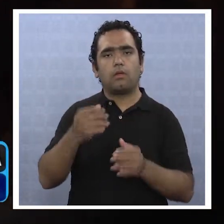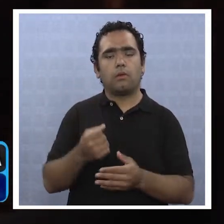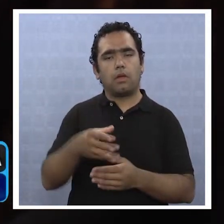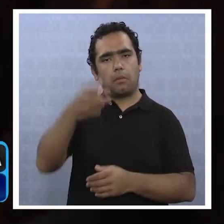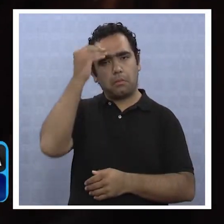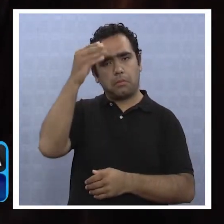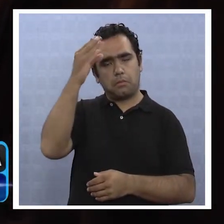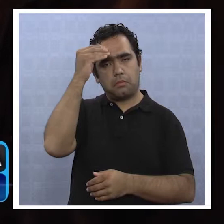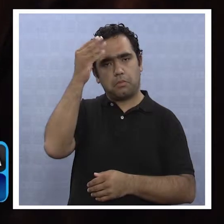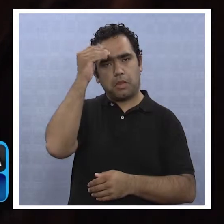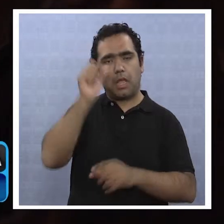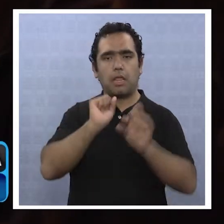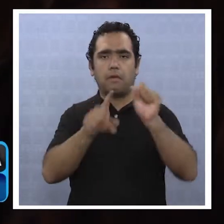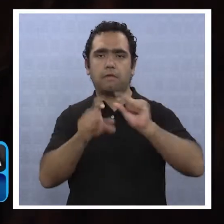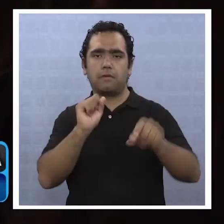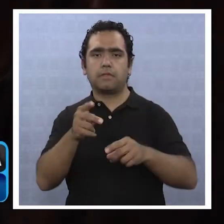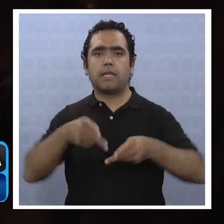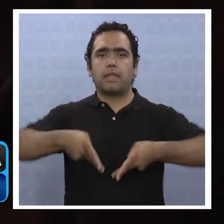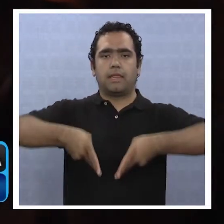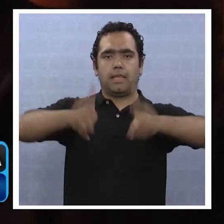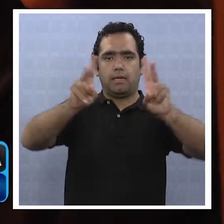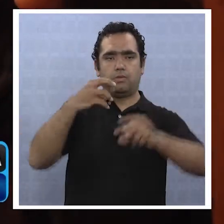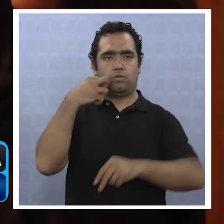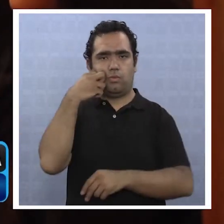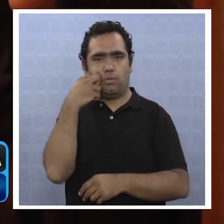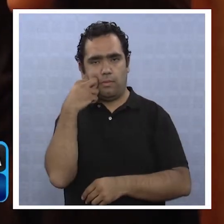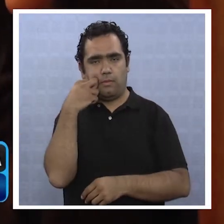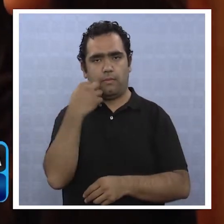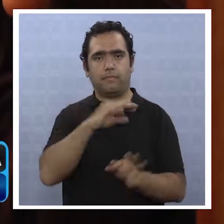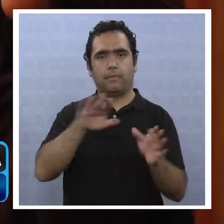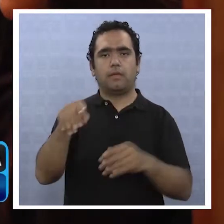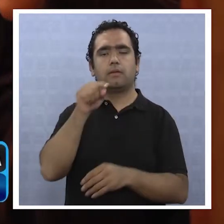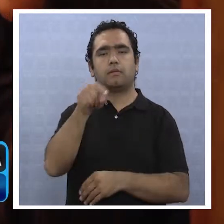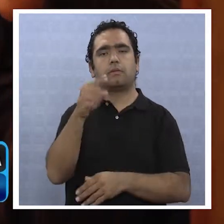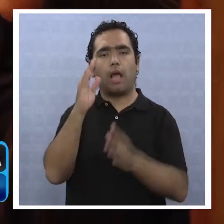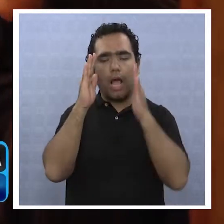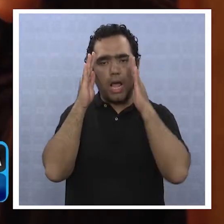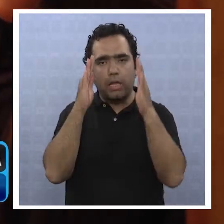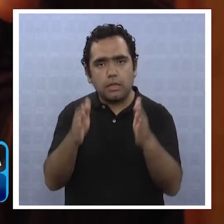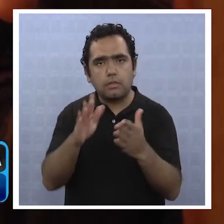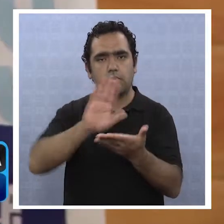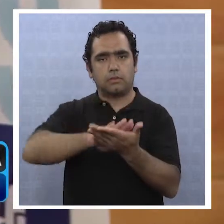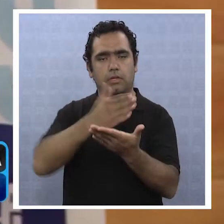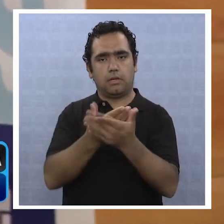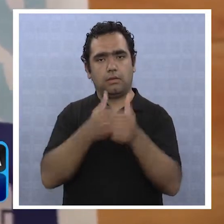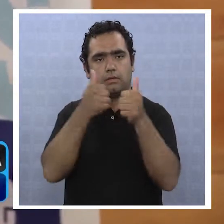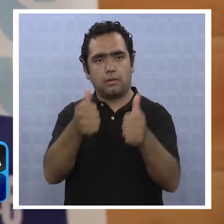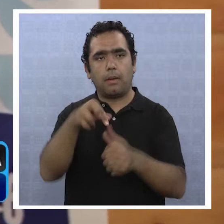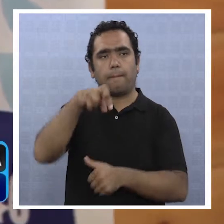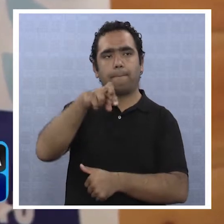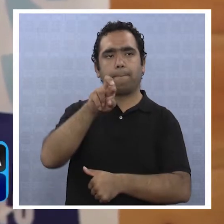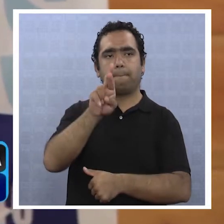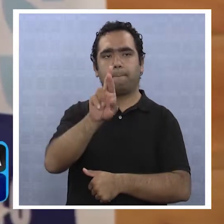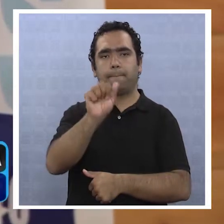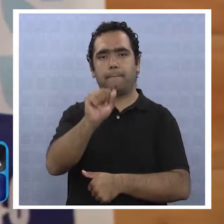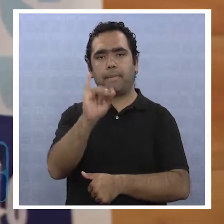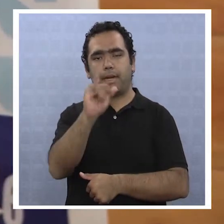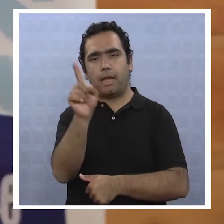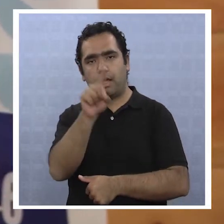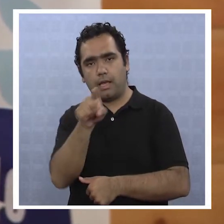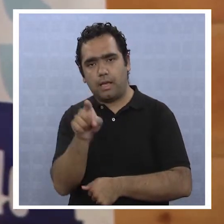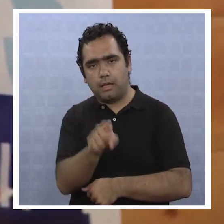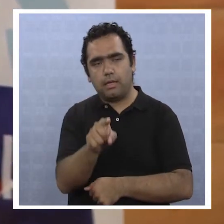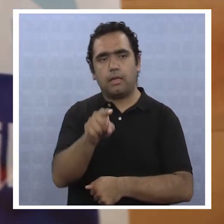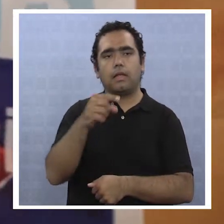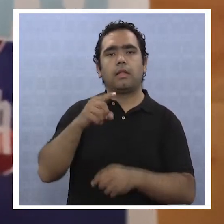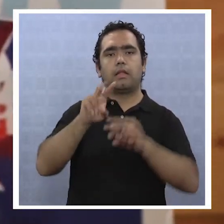de los derechos humanos. La actividad fue organizada por el Programa de Reparación y Atención Integral de la Salud, PRAIS, en